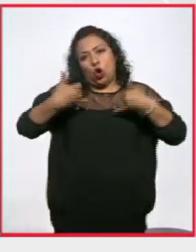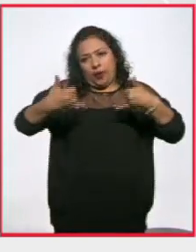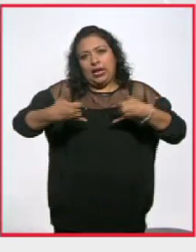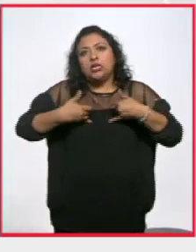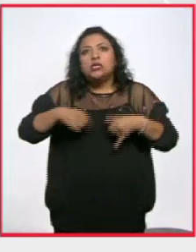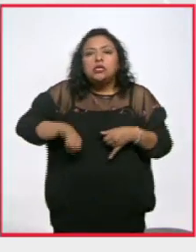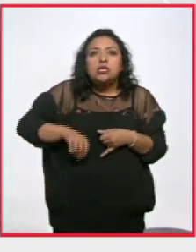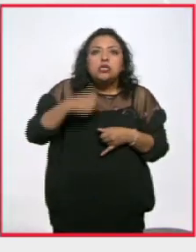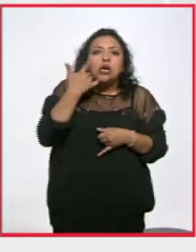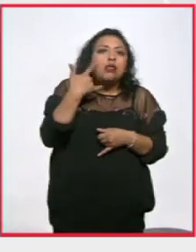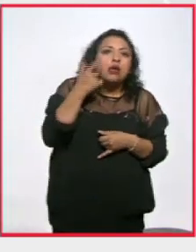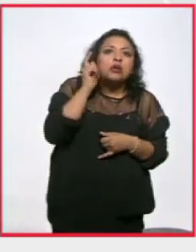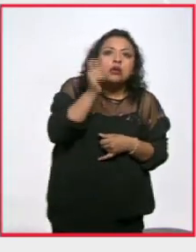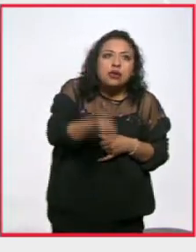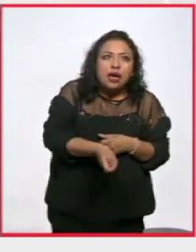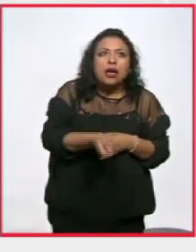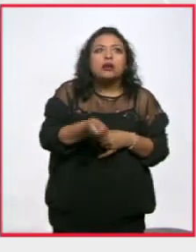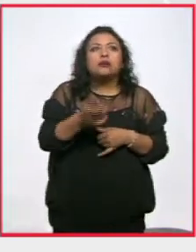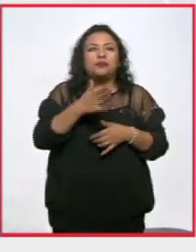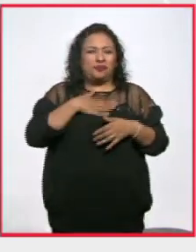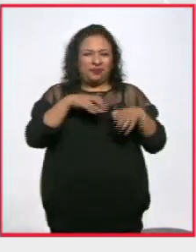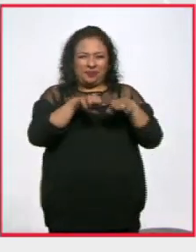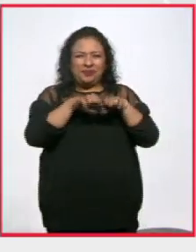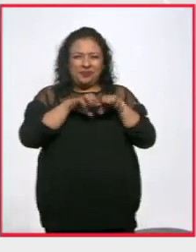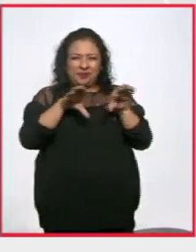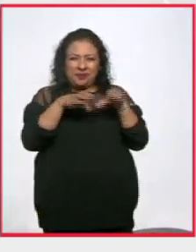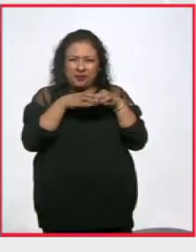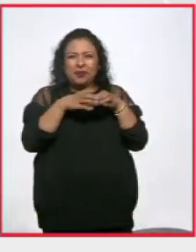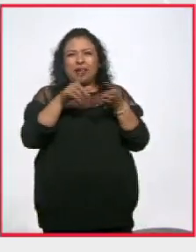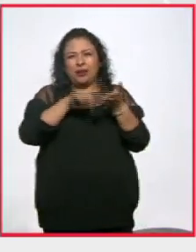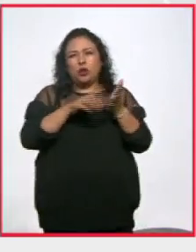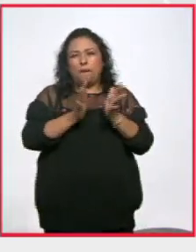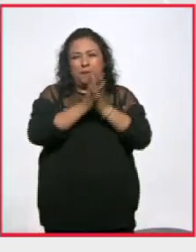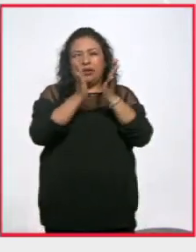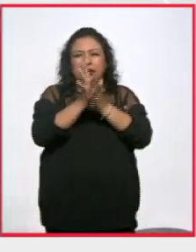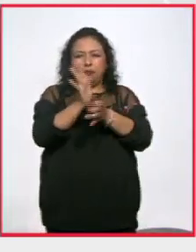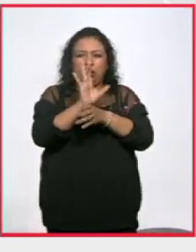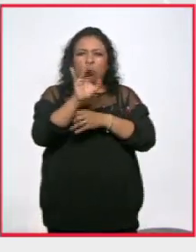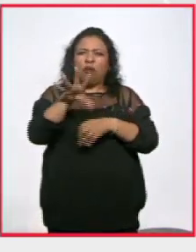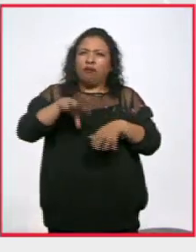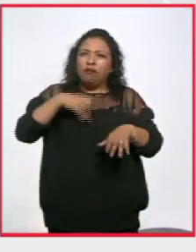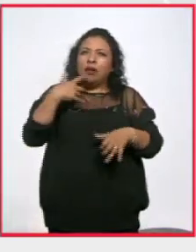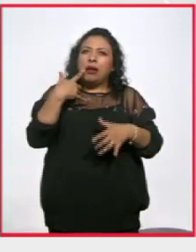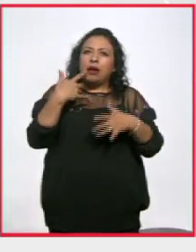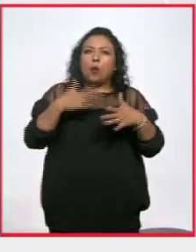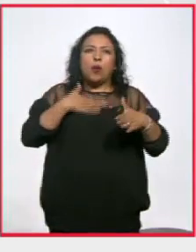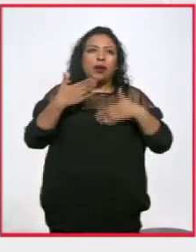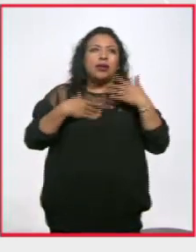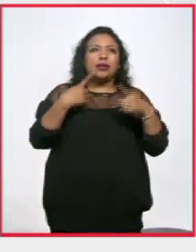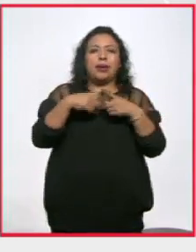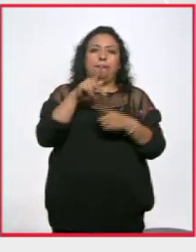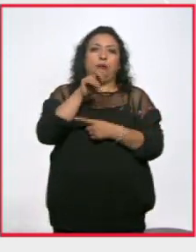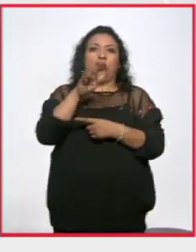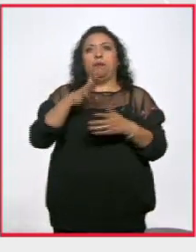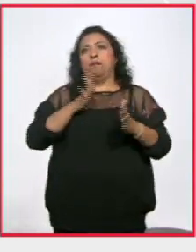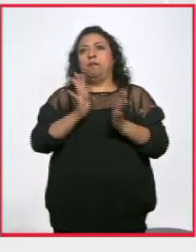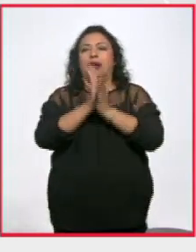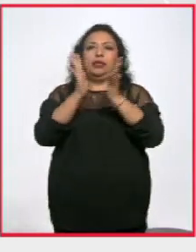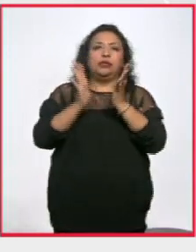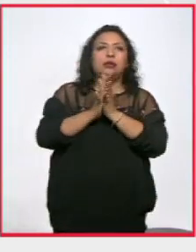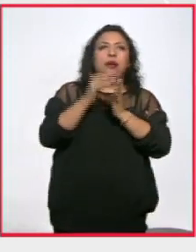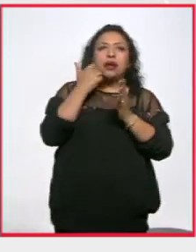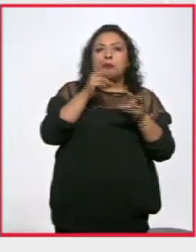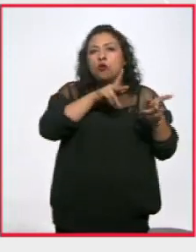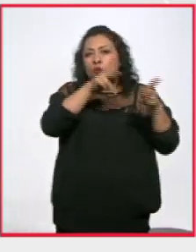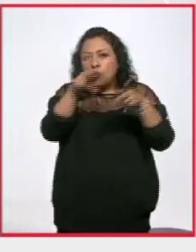conecte y que haya lo que hicimos de este grupo de gente que se involucró en Olimpia gente muy entusiasta comenzando por los productores en el que tendiéramos un